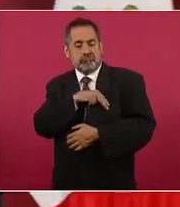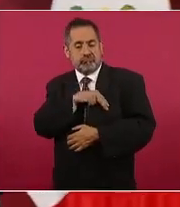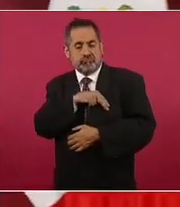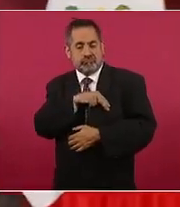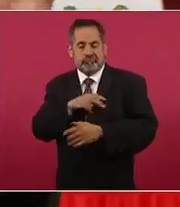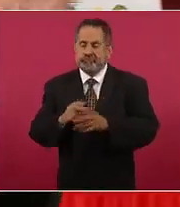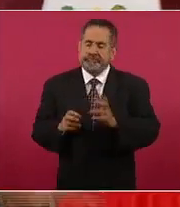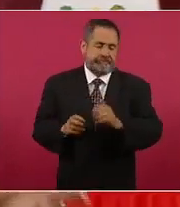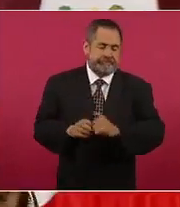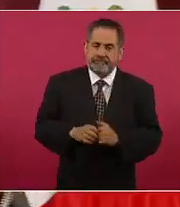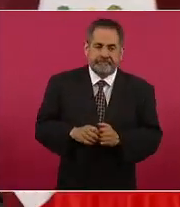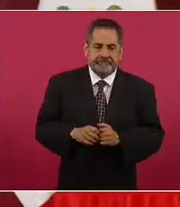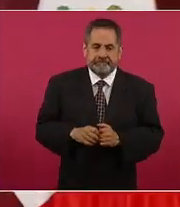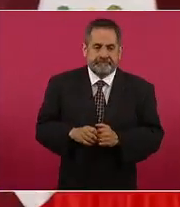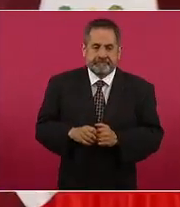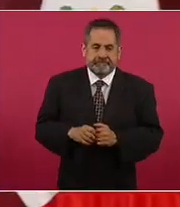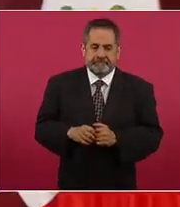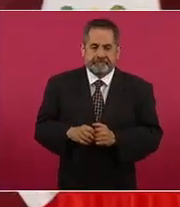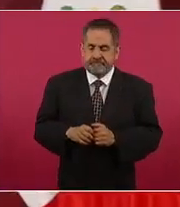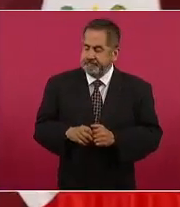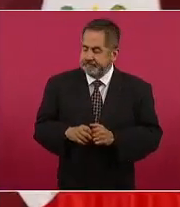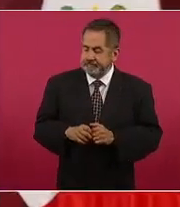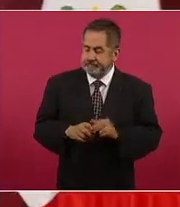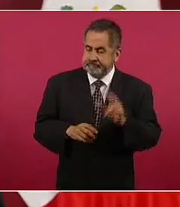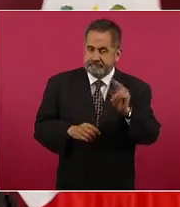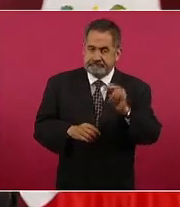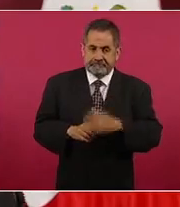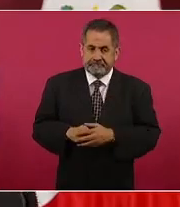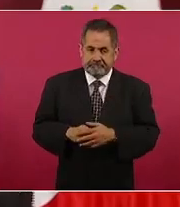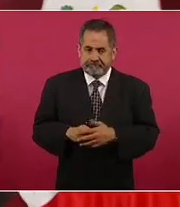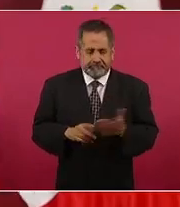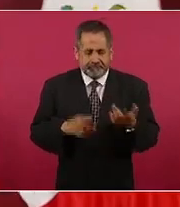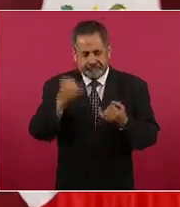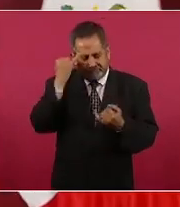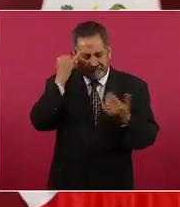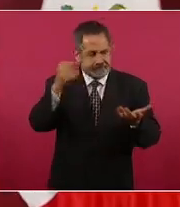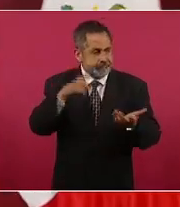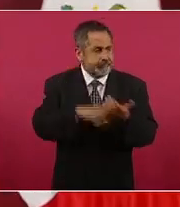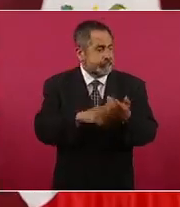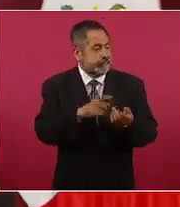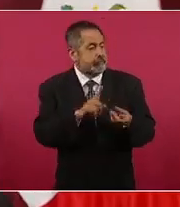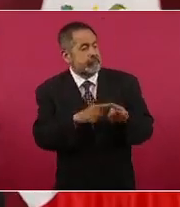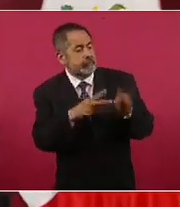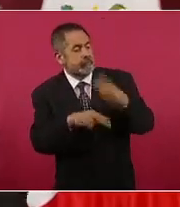la Guardia Nacional de dónde salió García Luna